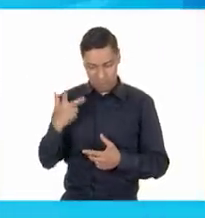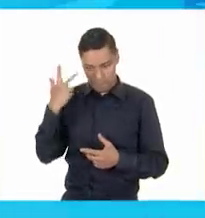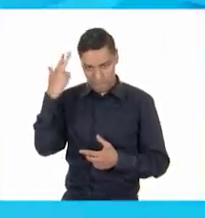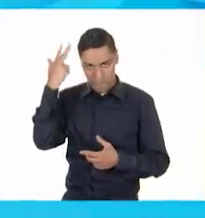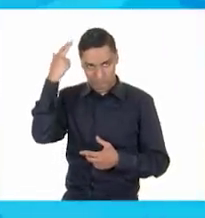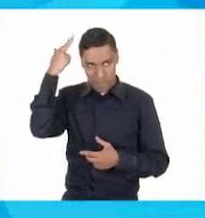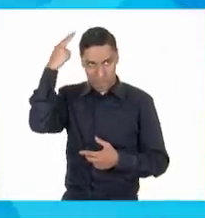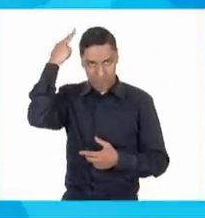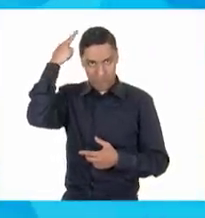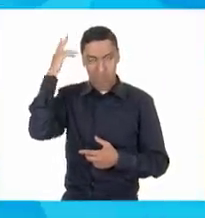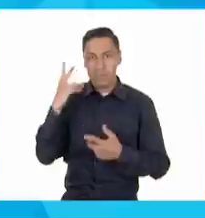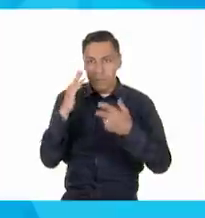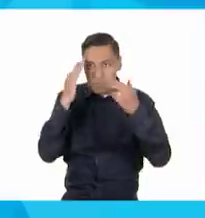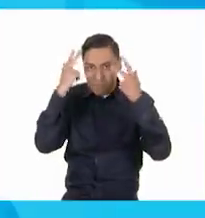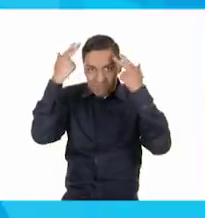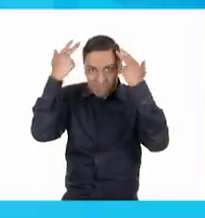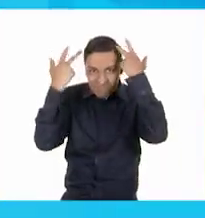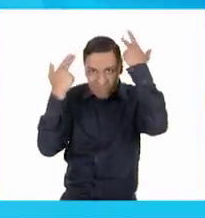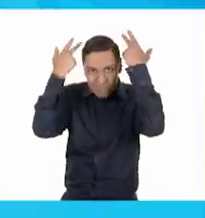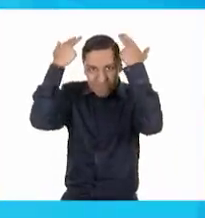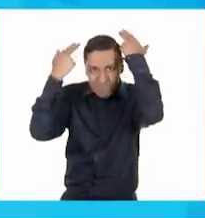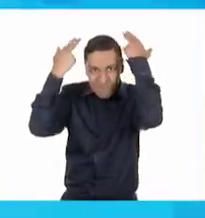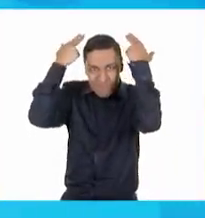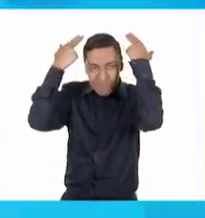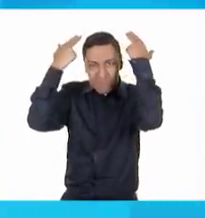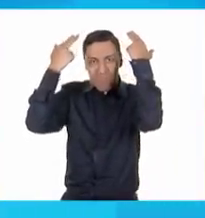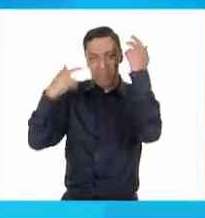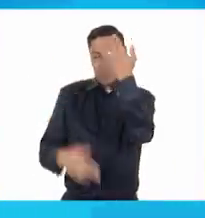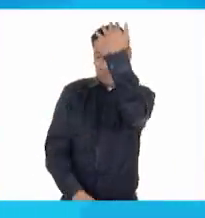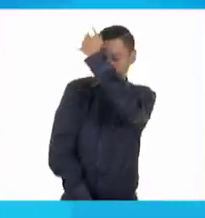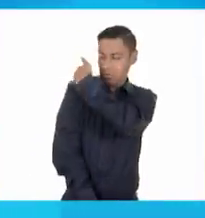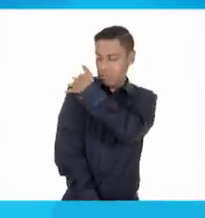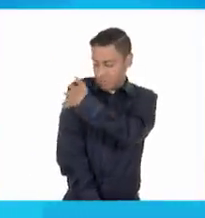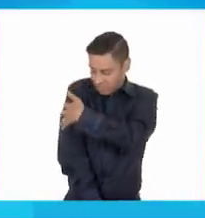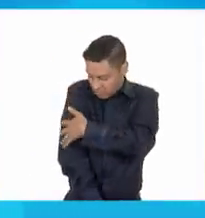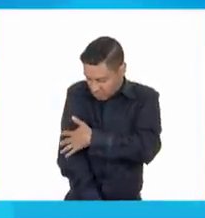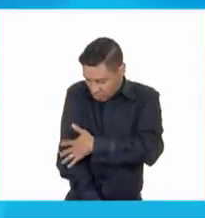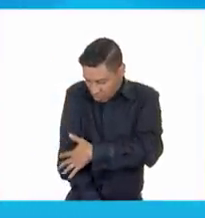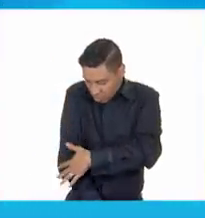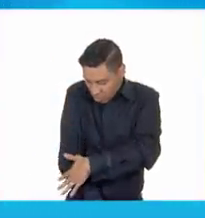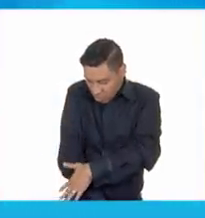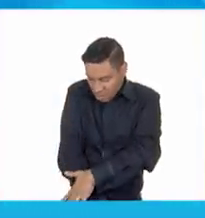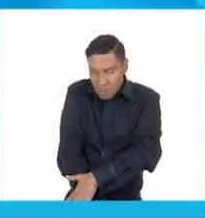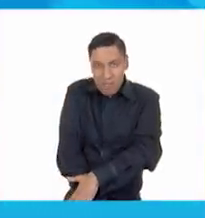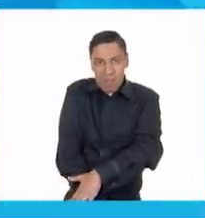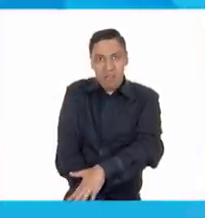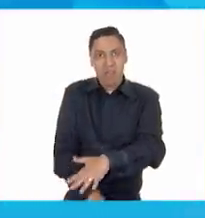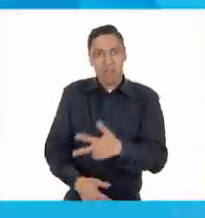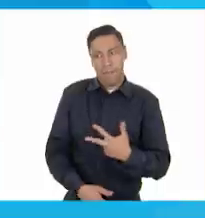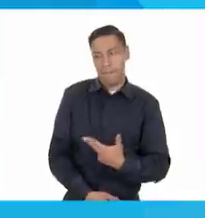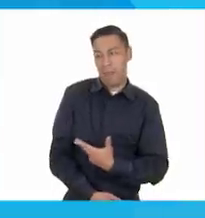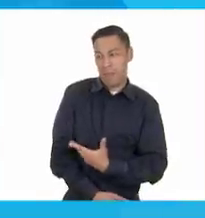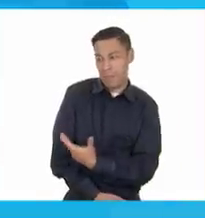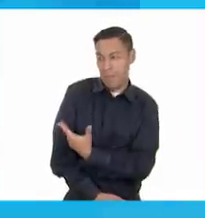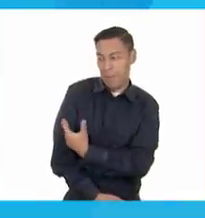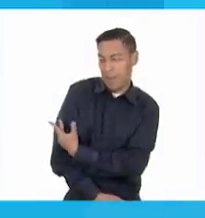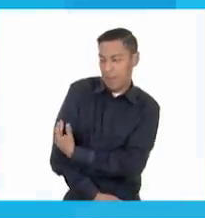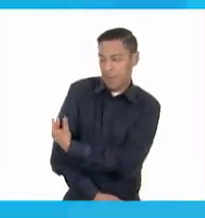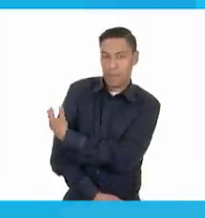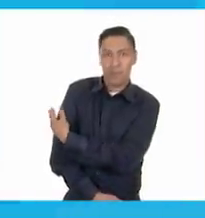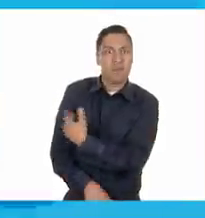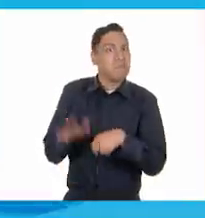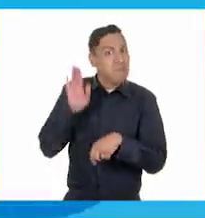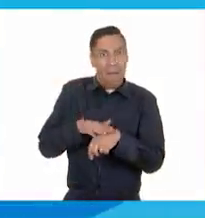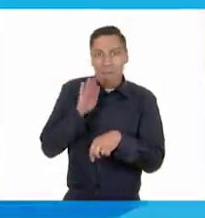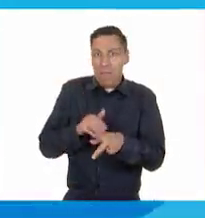se puede sentar encima de él. El pelo de Luis crece rápido. Se lo cortan cada mes.